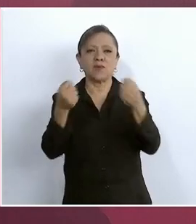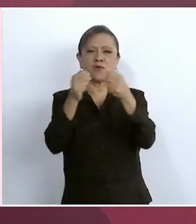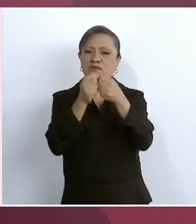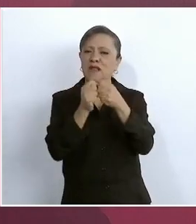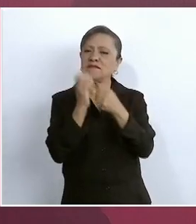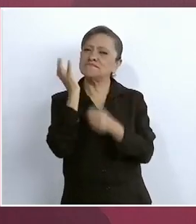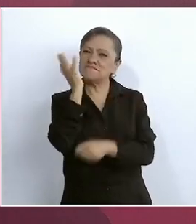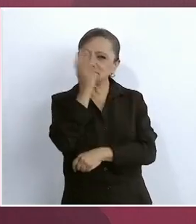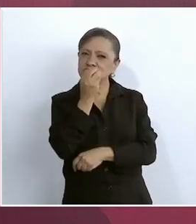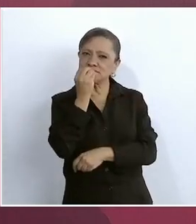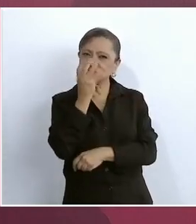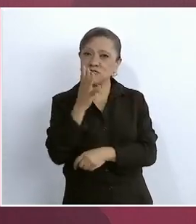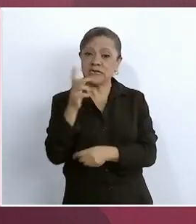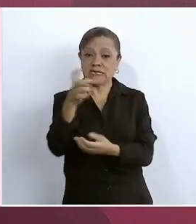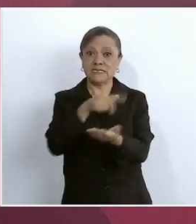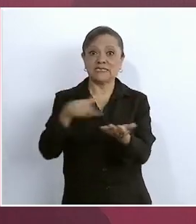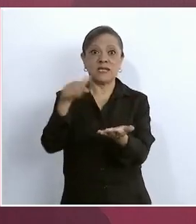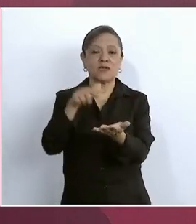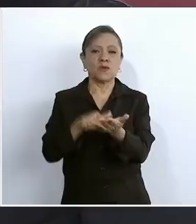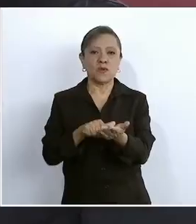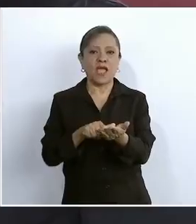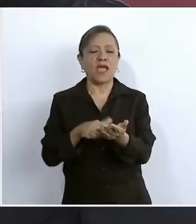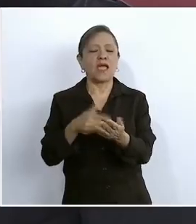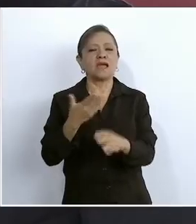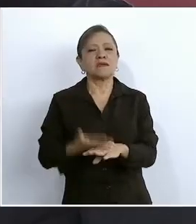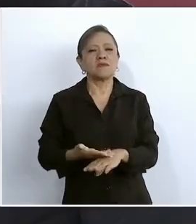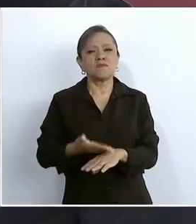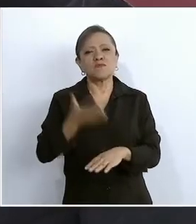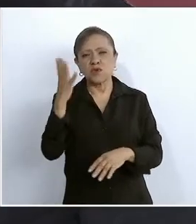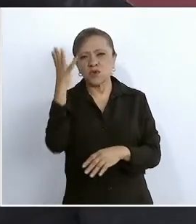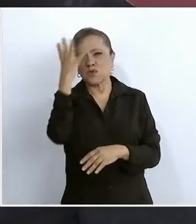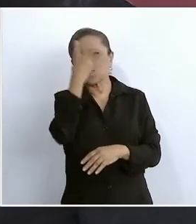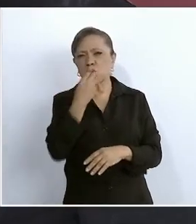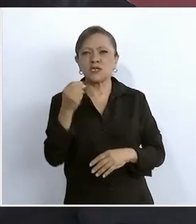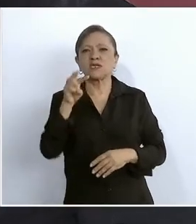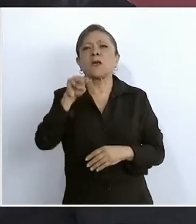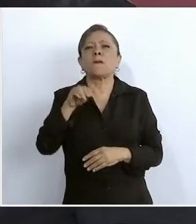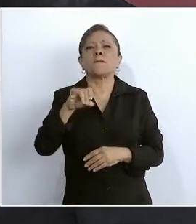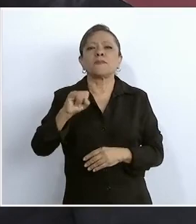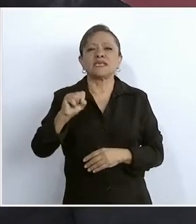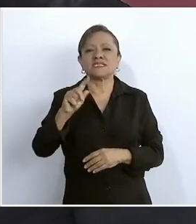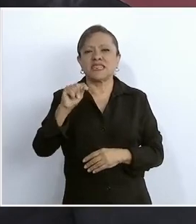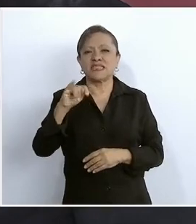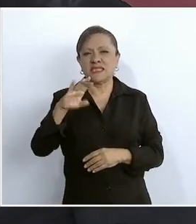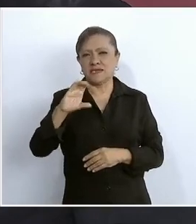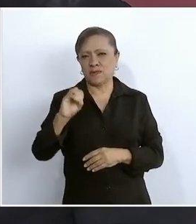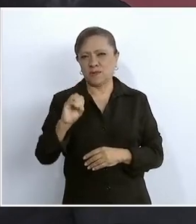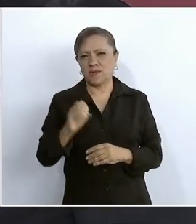lugar tan bello, tan místico. Y